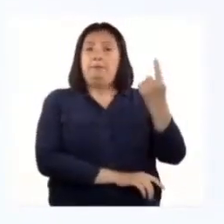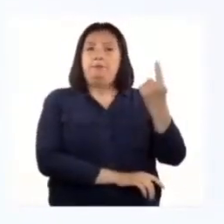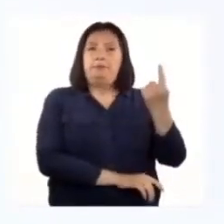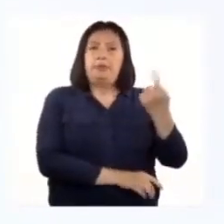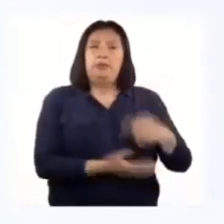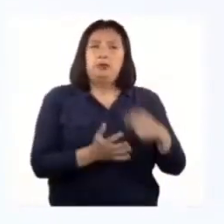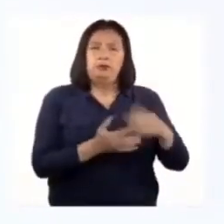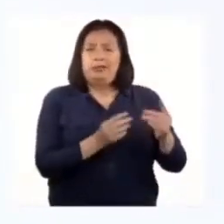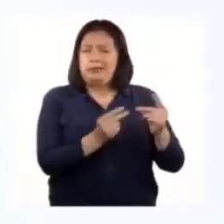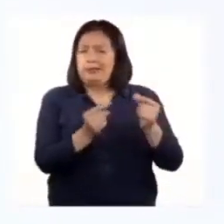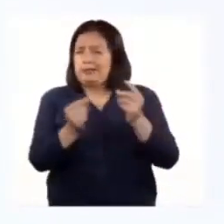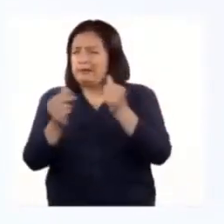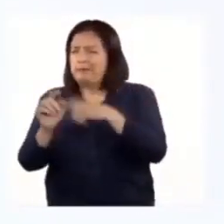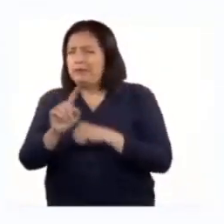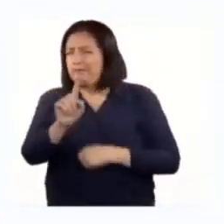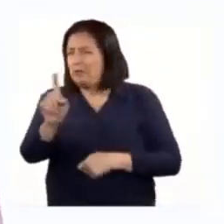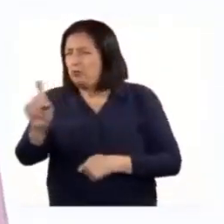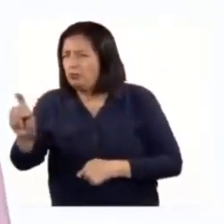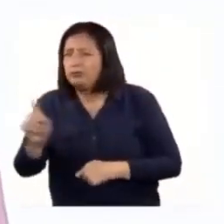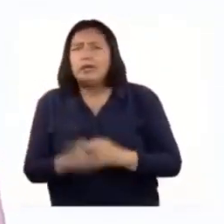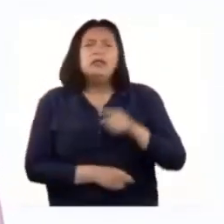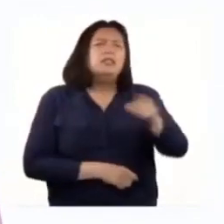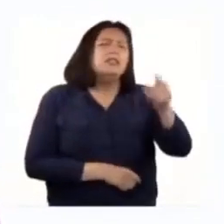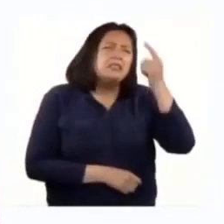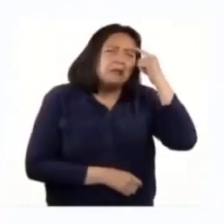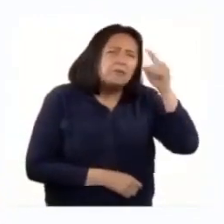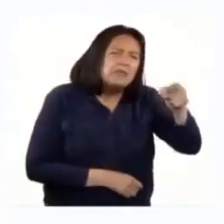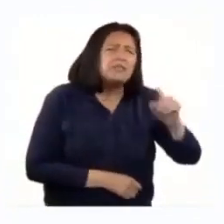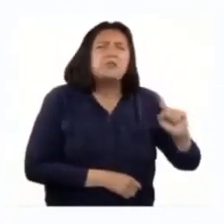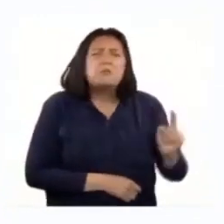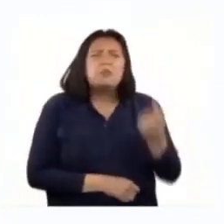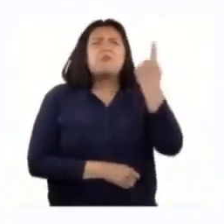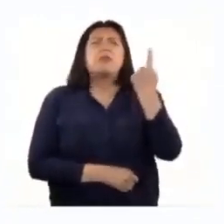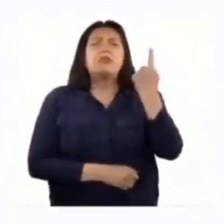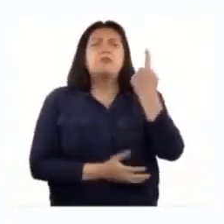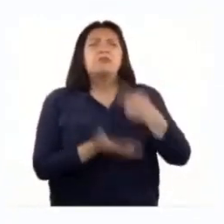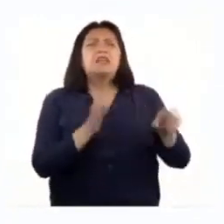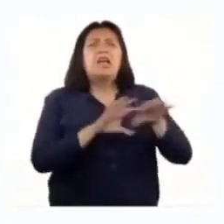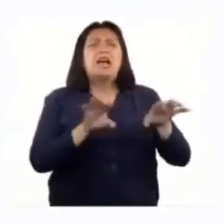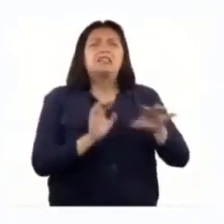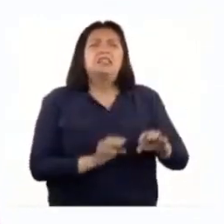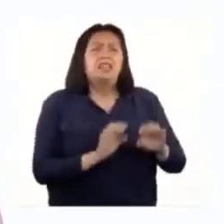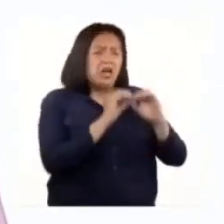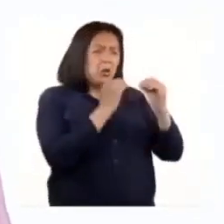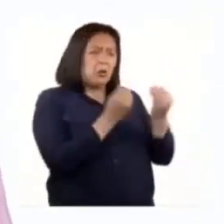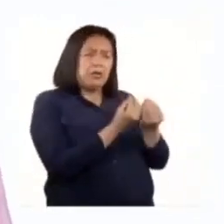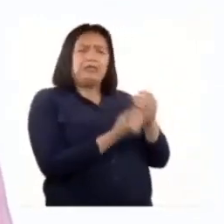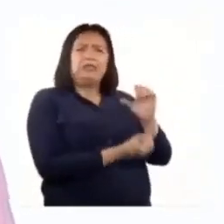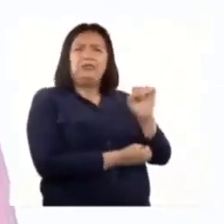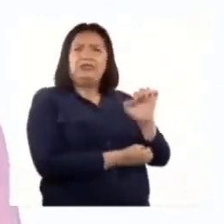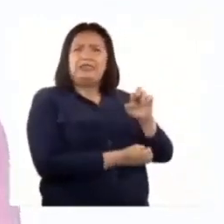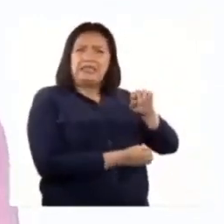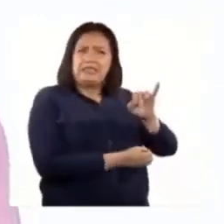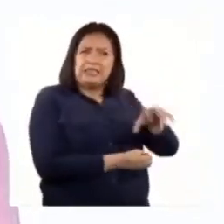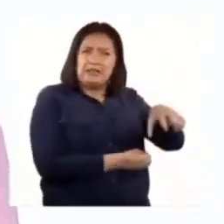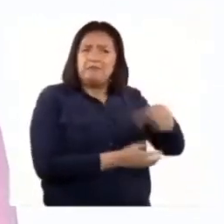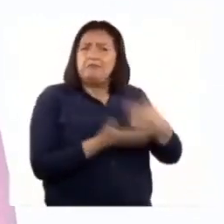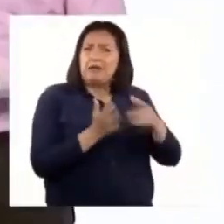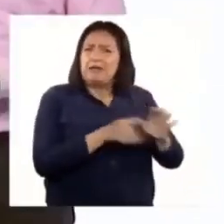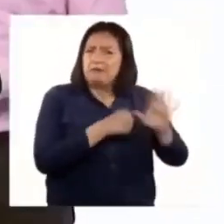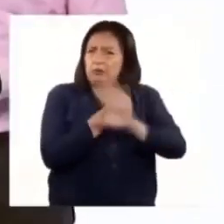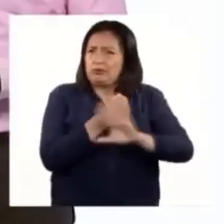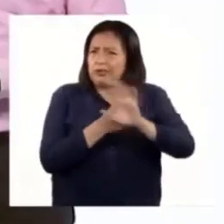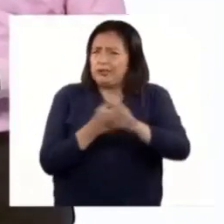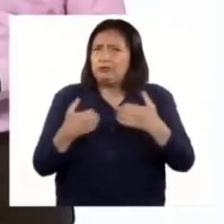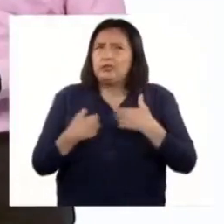hagamos una rápida encuesta. ¿Cuál creen que es el primer paso que realiza el CERNAM para poder proteger a las especies?